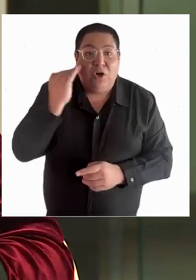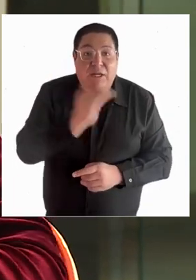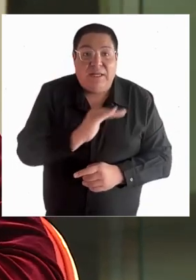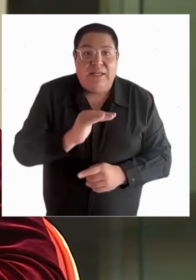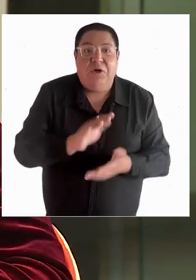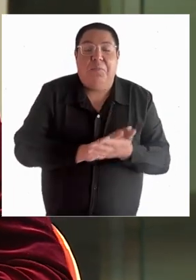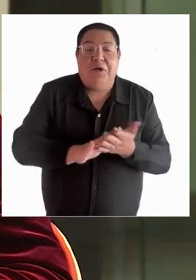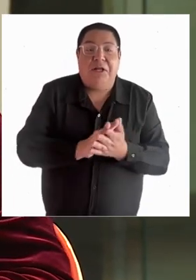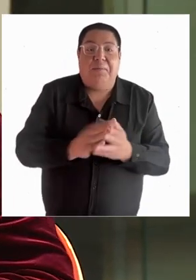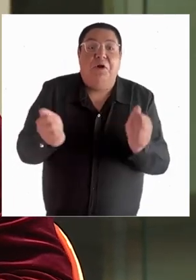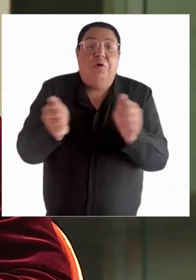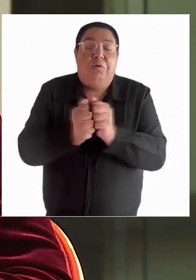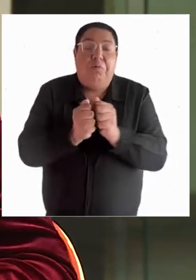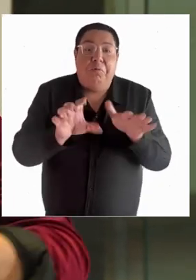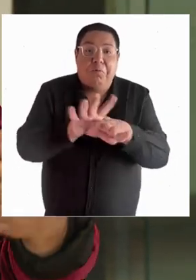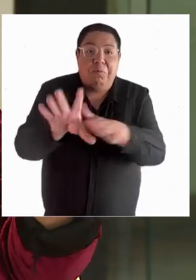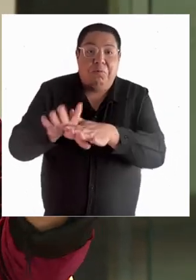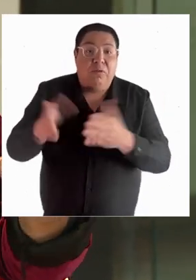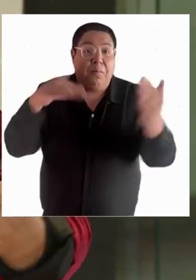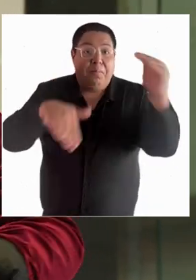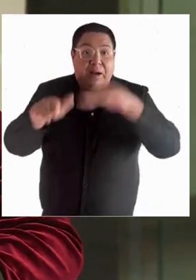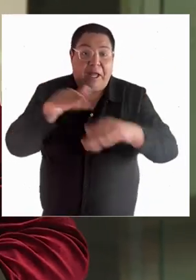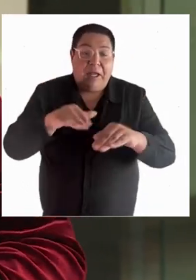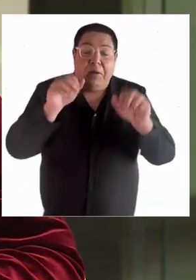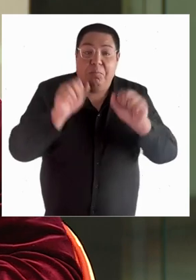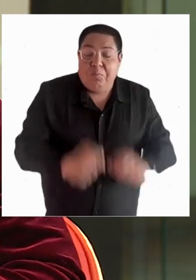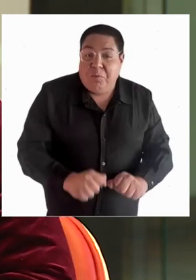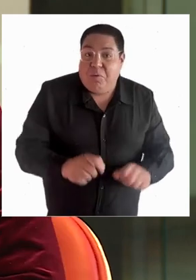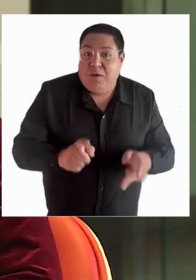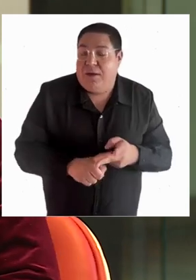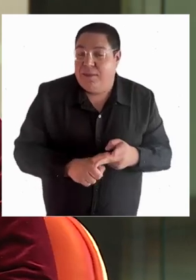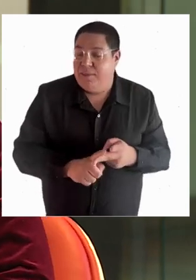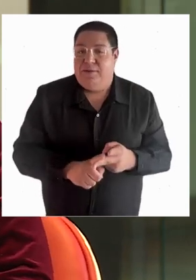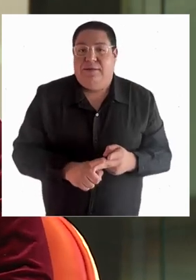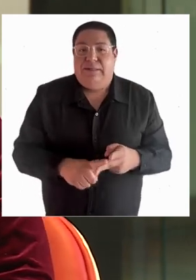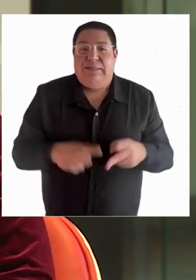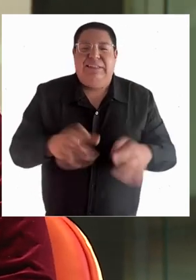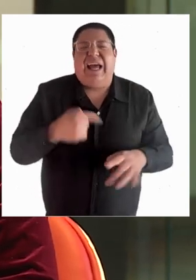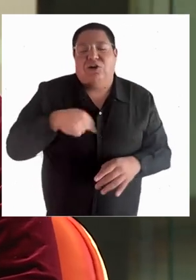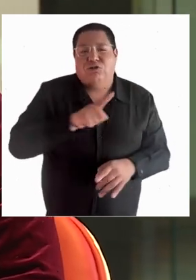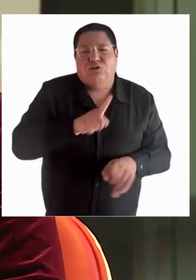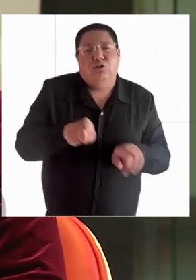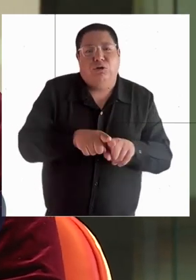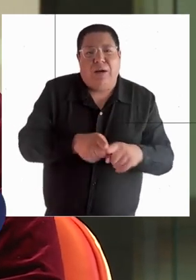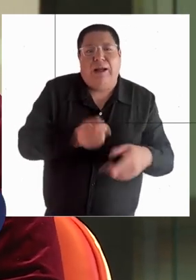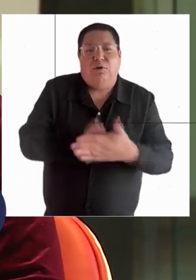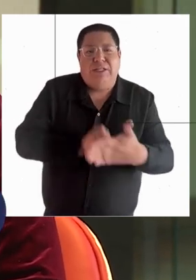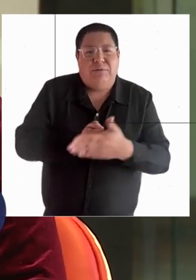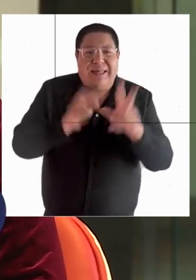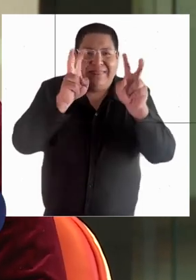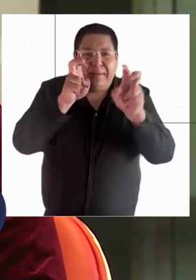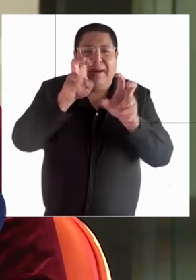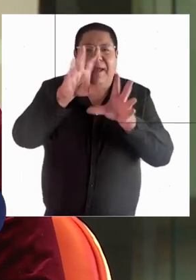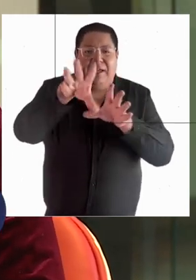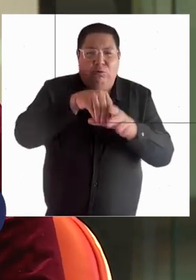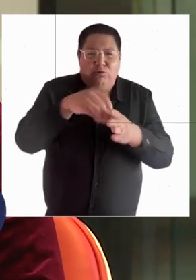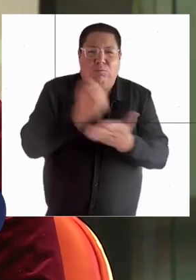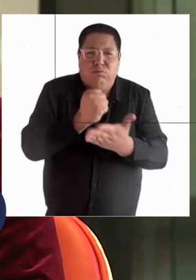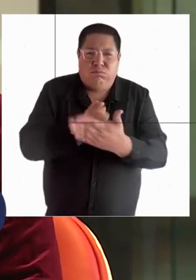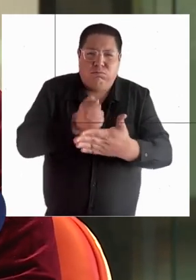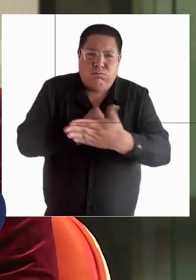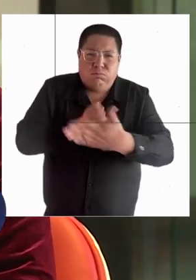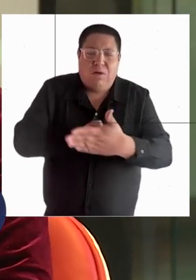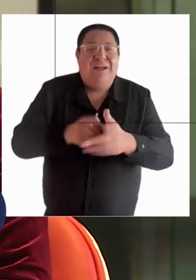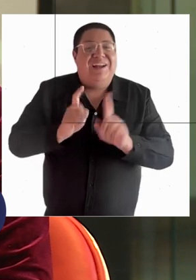bloque básicamente, que reclamamos por todo, que hoy día me tocó conversar con una persona del DENRE que se acordaba de uno de los reclamos que hicimos en algún momento